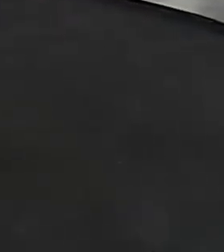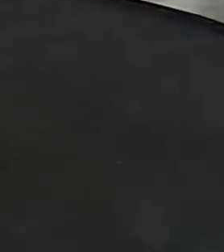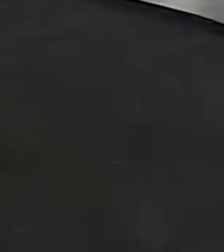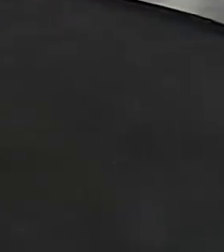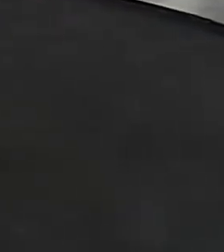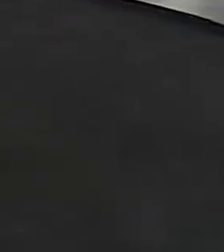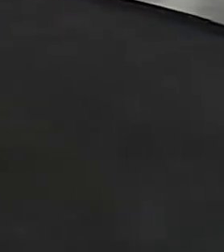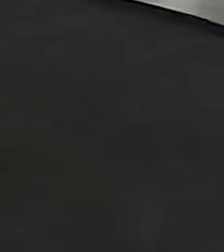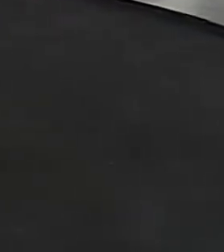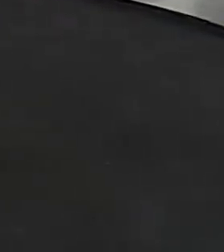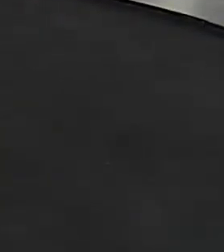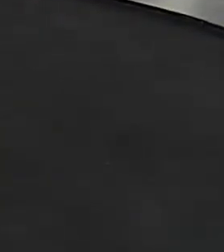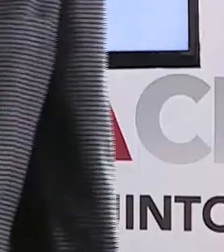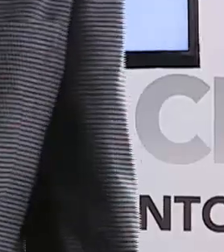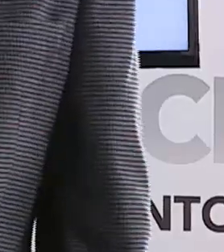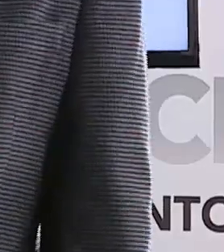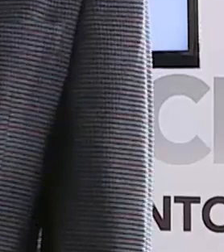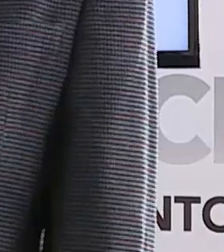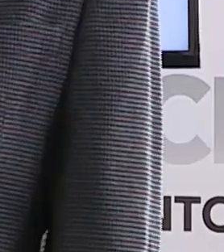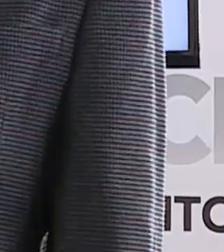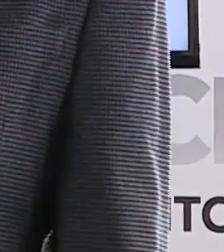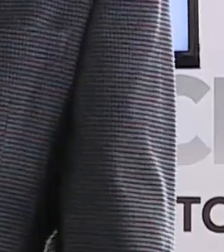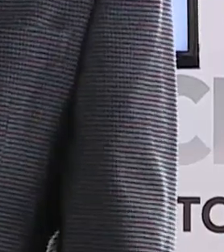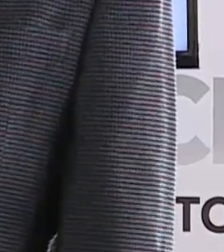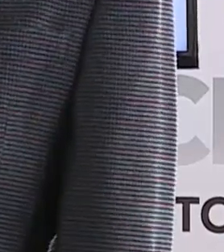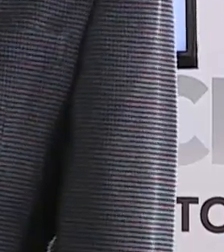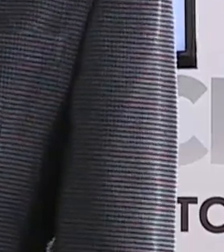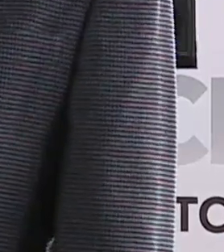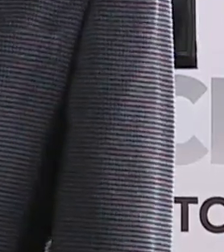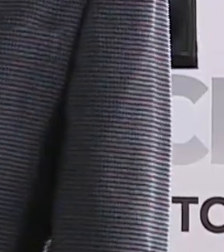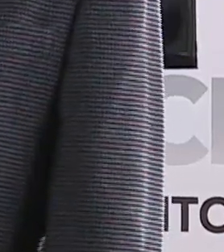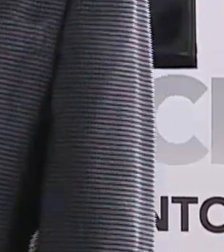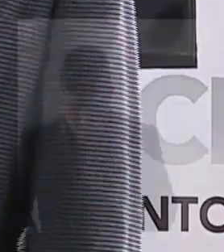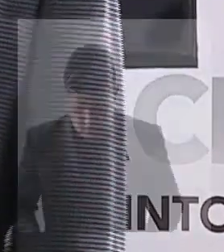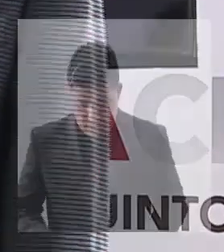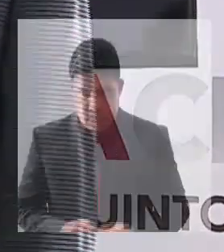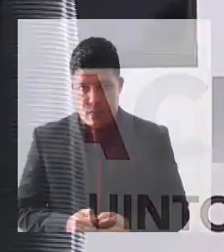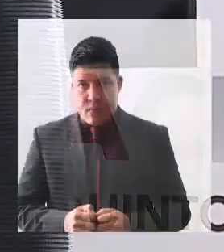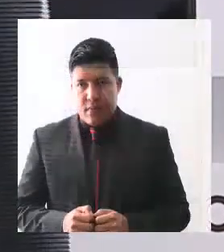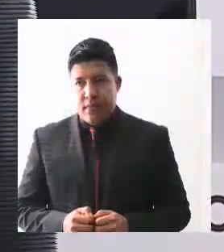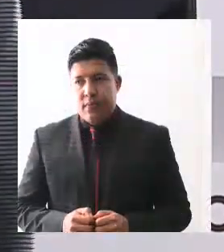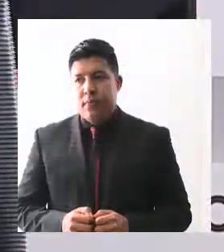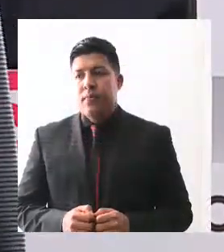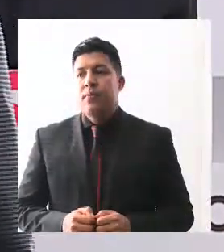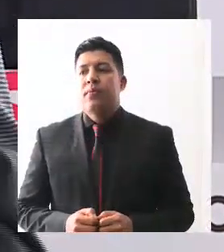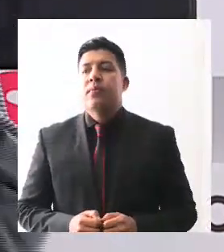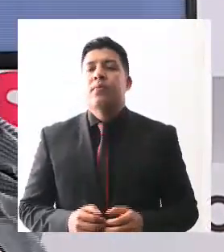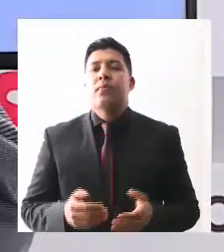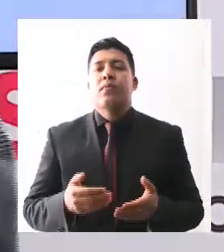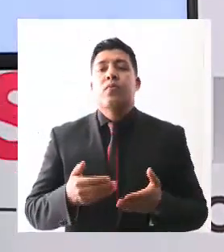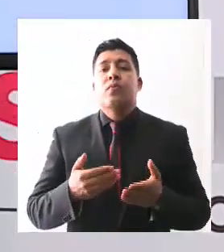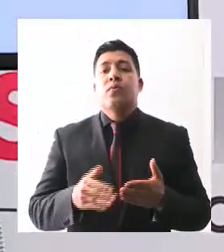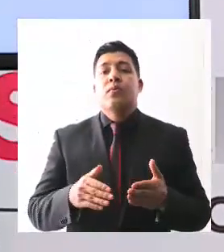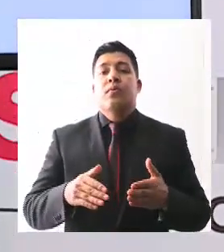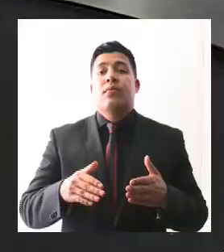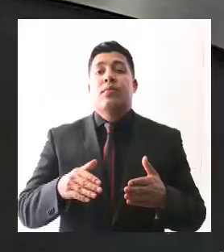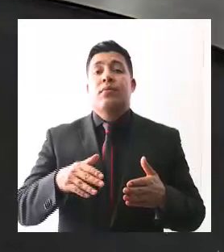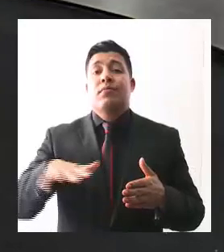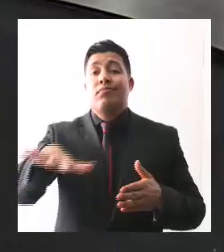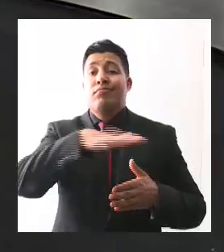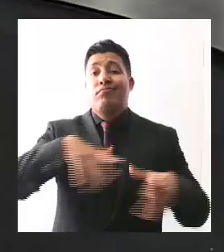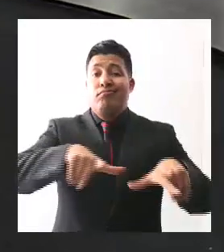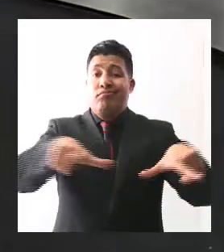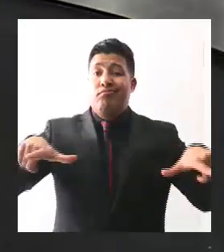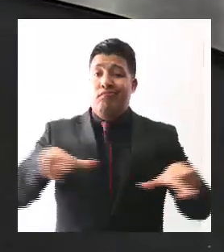las famosas popoches. En este momento la laguna se encuentra de mejor calidad y las plantas están por operar al 100